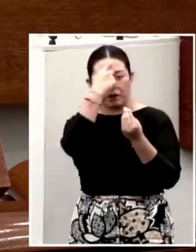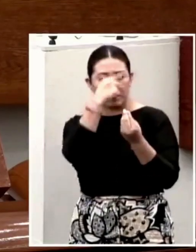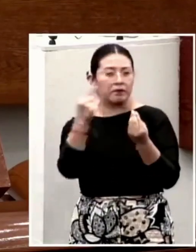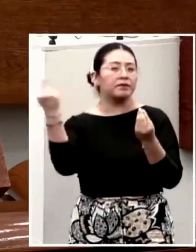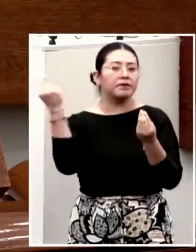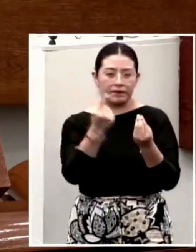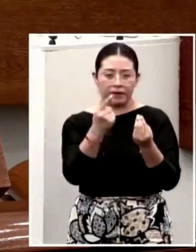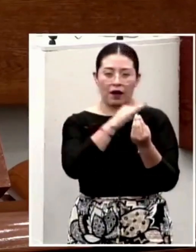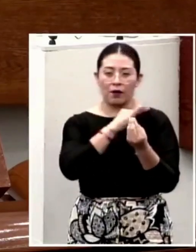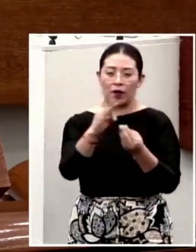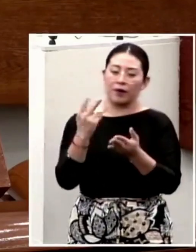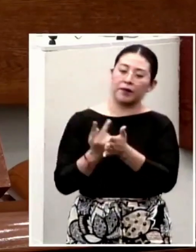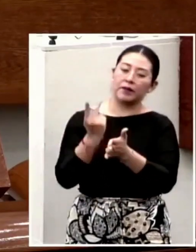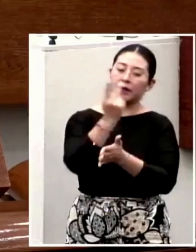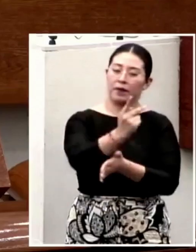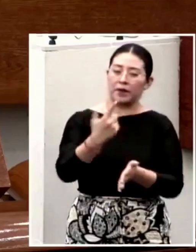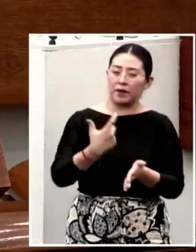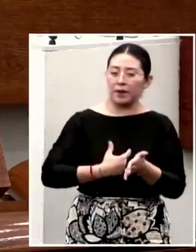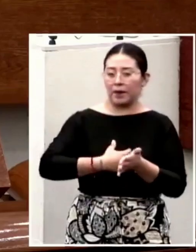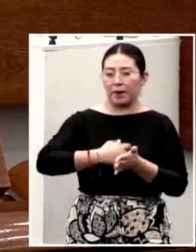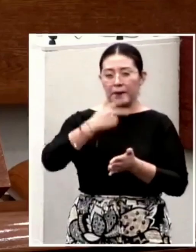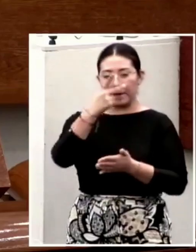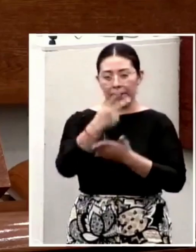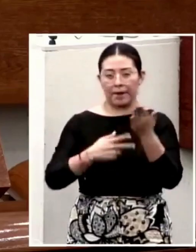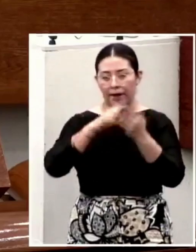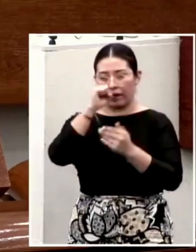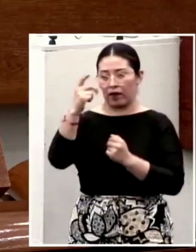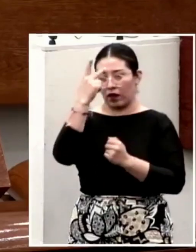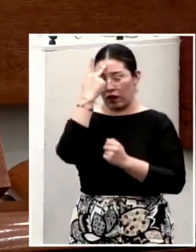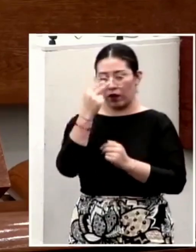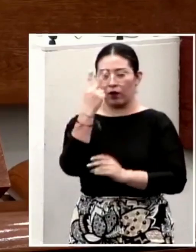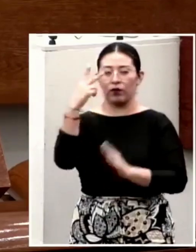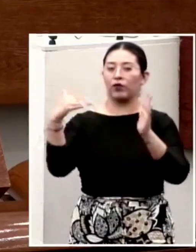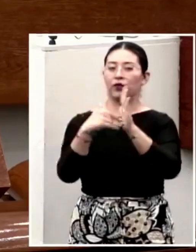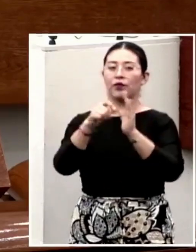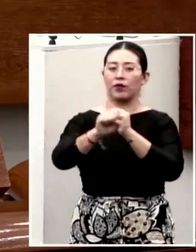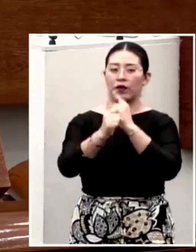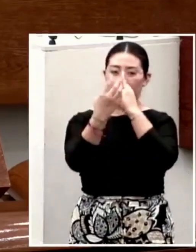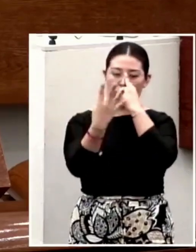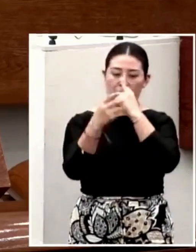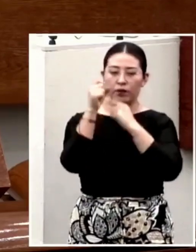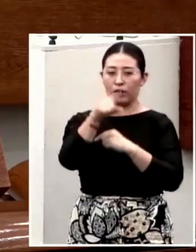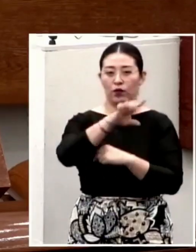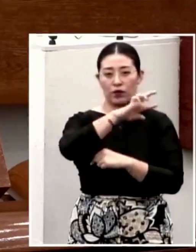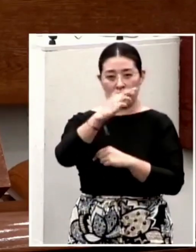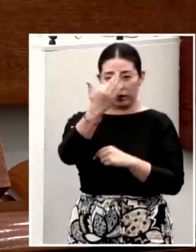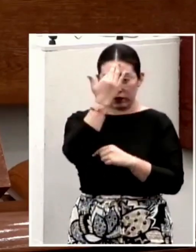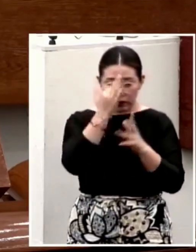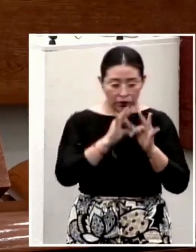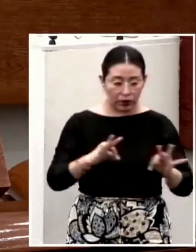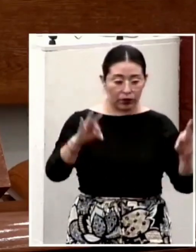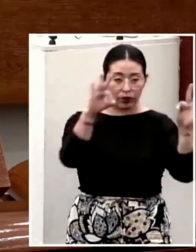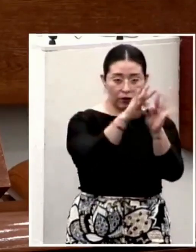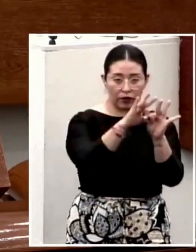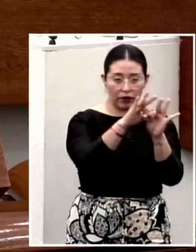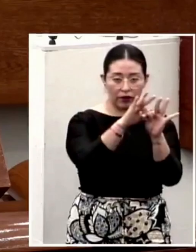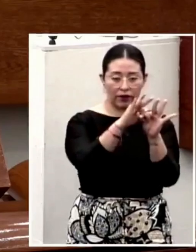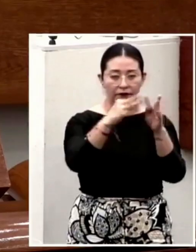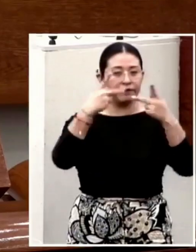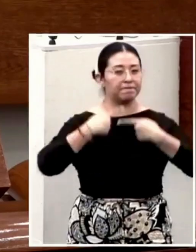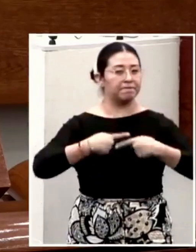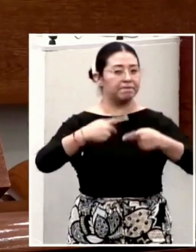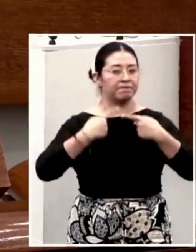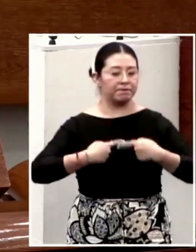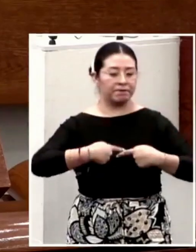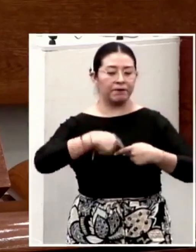entregar la presea Plan de San Luis en su edición 2024. Dicho reconocimiento se entrega a las